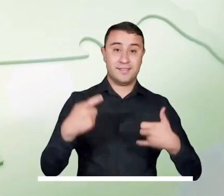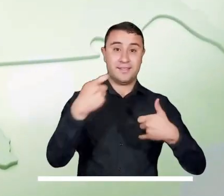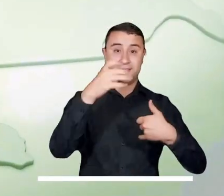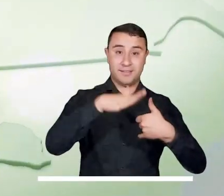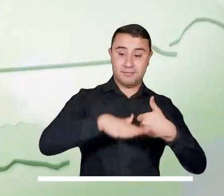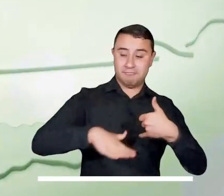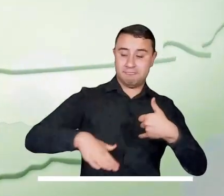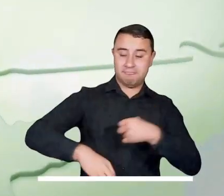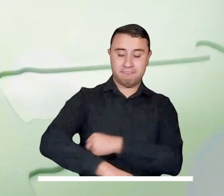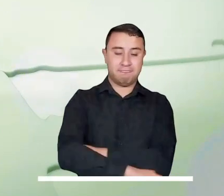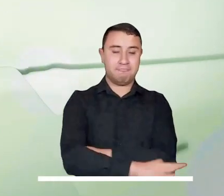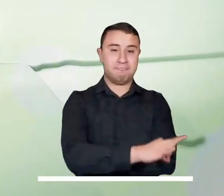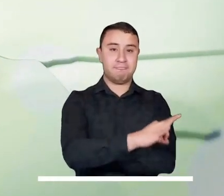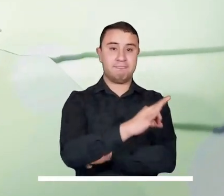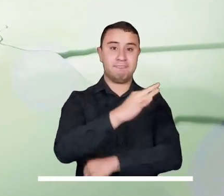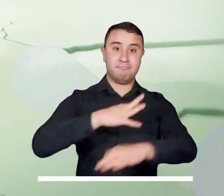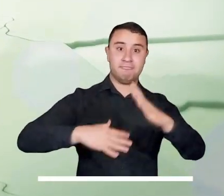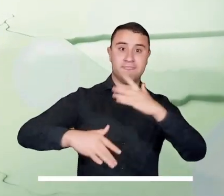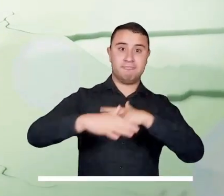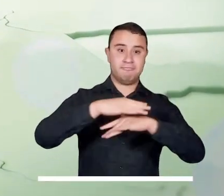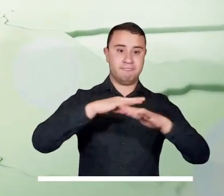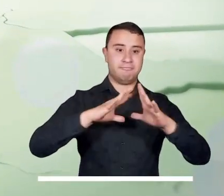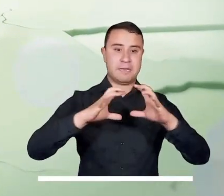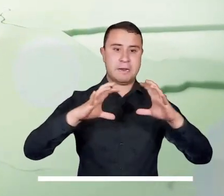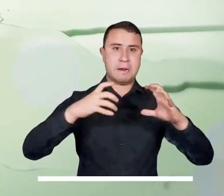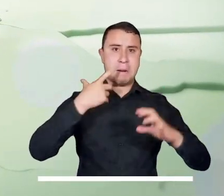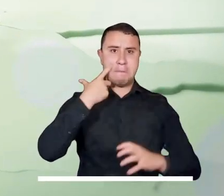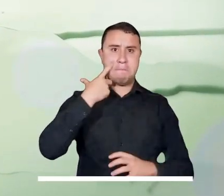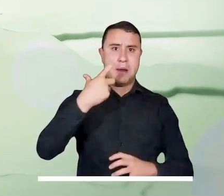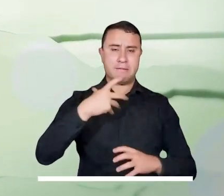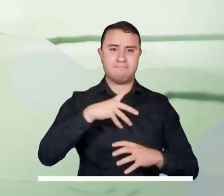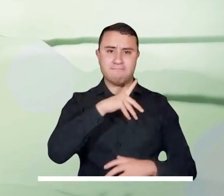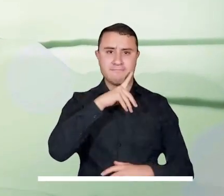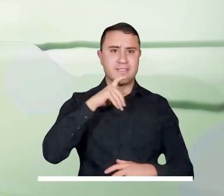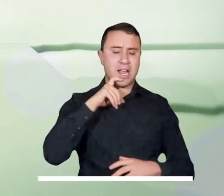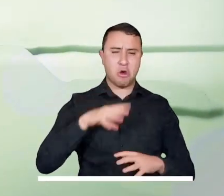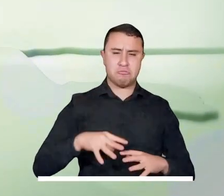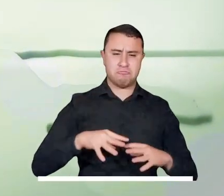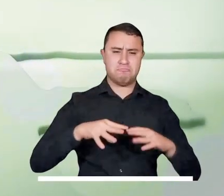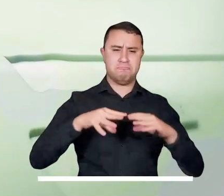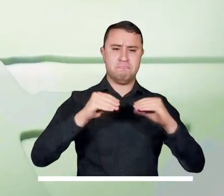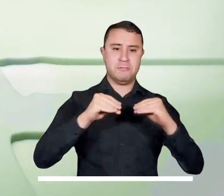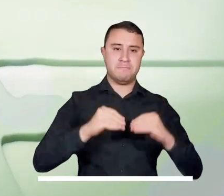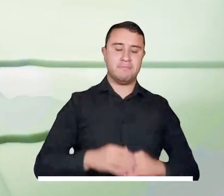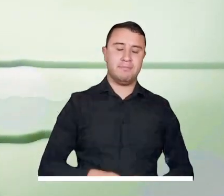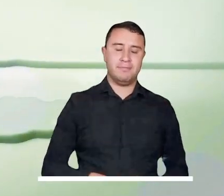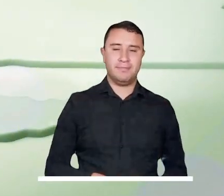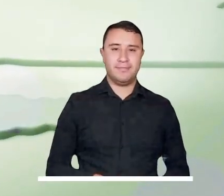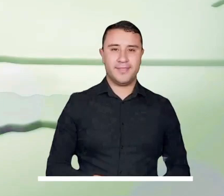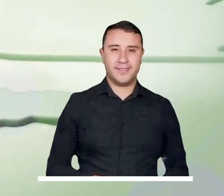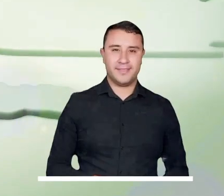En la mañana de la Orinoquía se prevé cielo con nubosidad pero con predominio de tiempo seco.